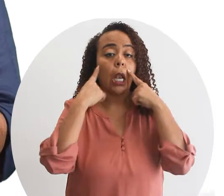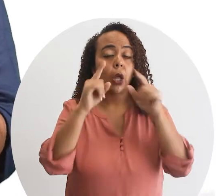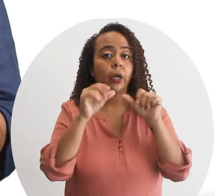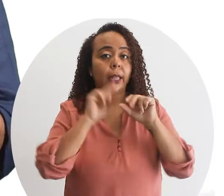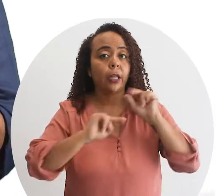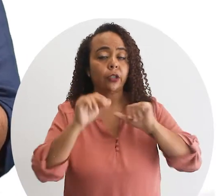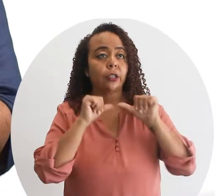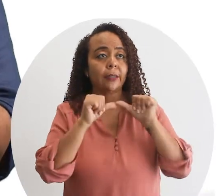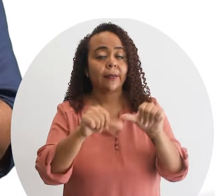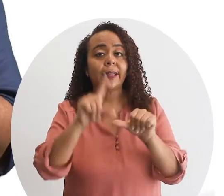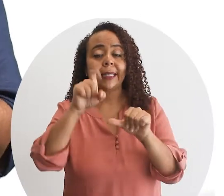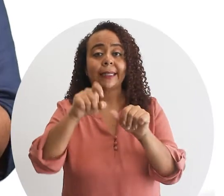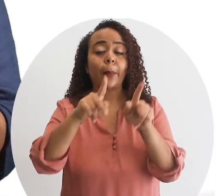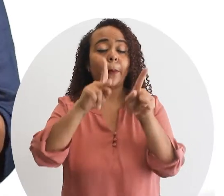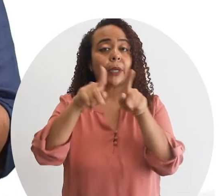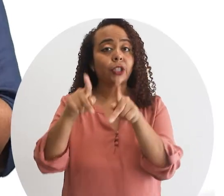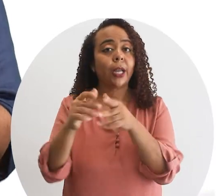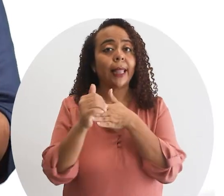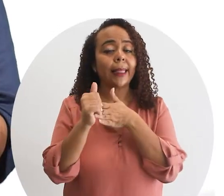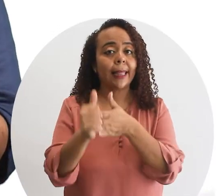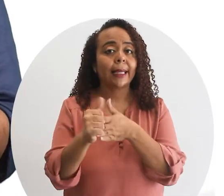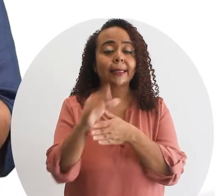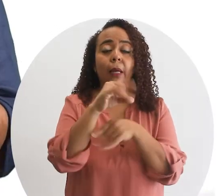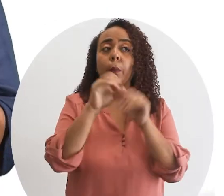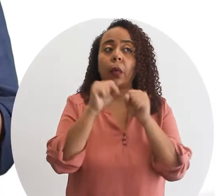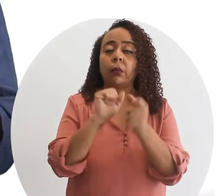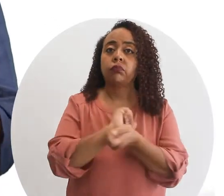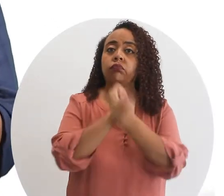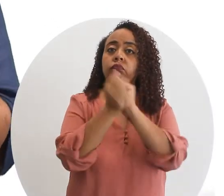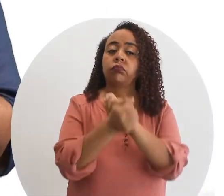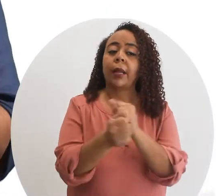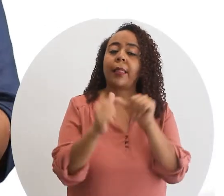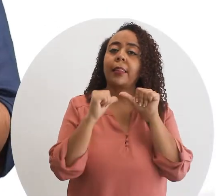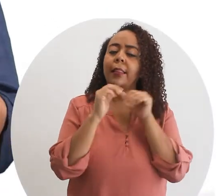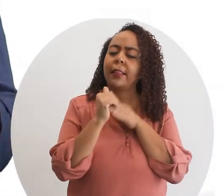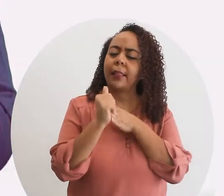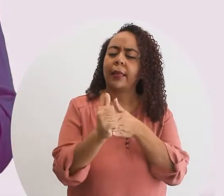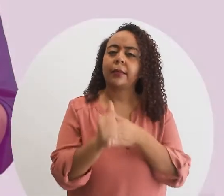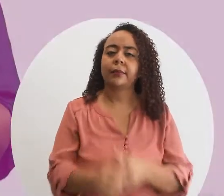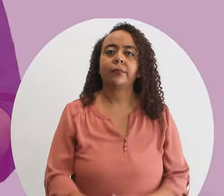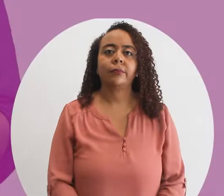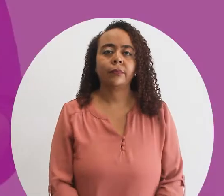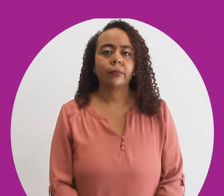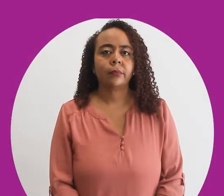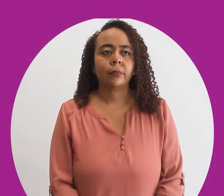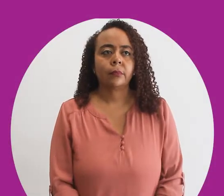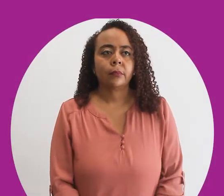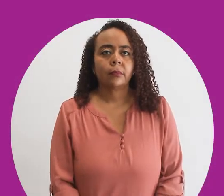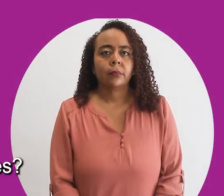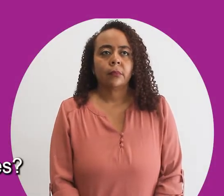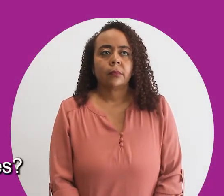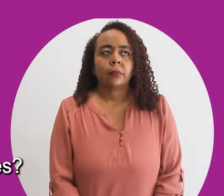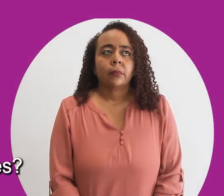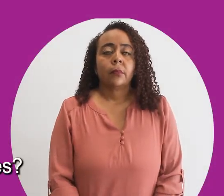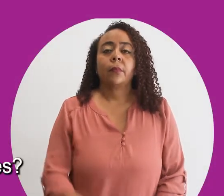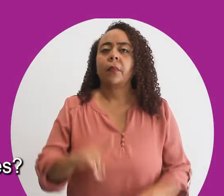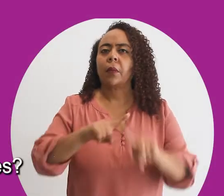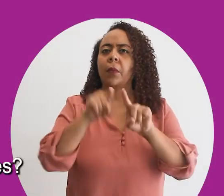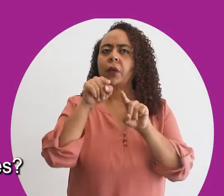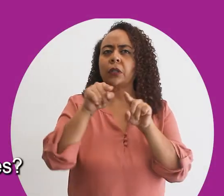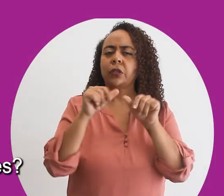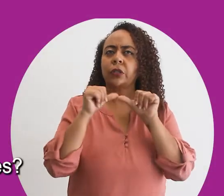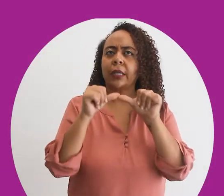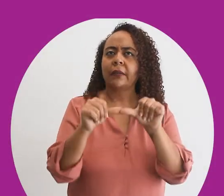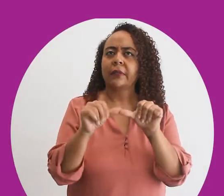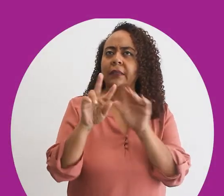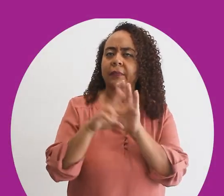en negocios sostenibles requieren de personas que las lideren y que puedan convertirse en líderes y lideresas sostenibles pero qué son los liderazgos